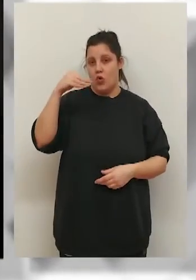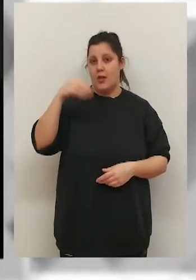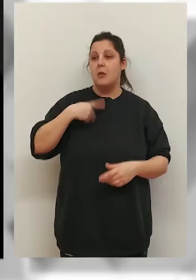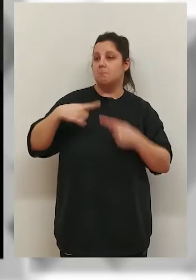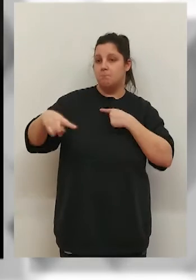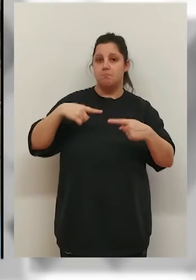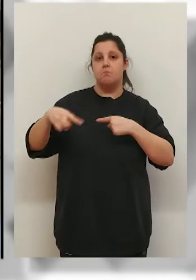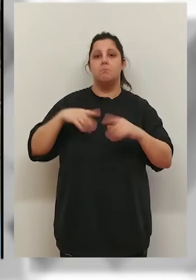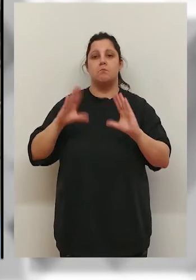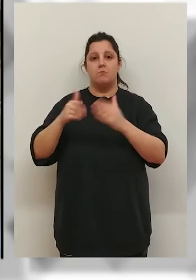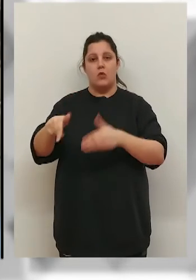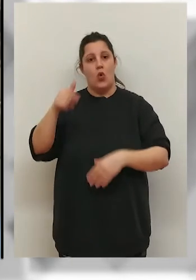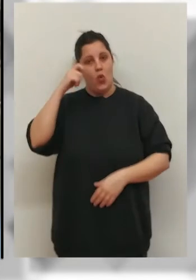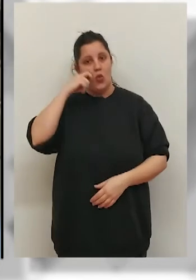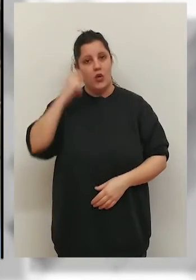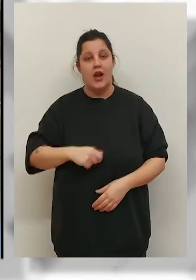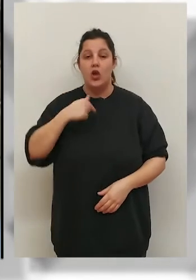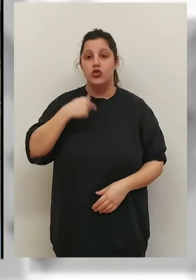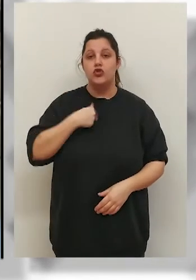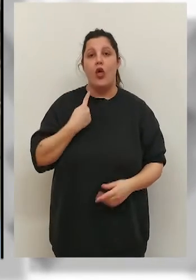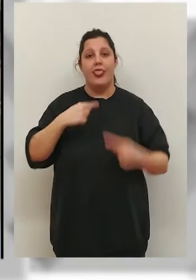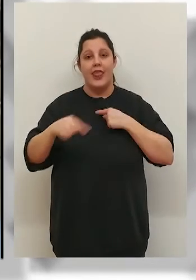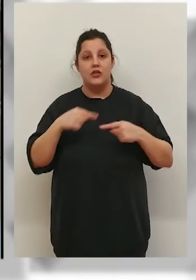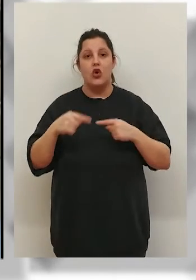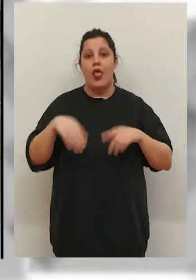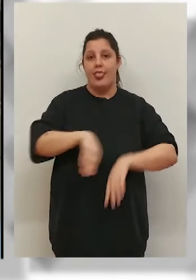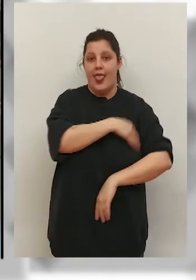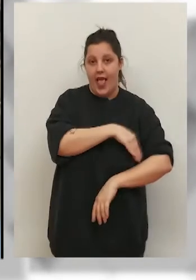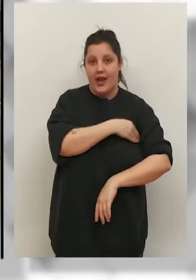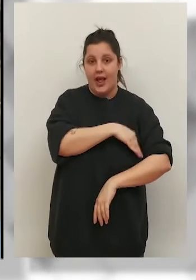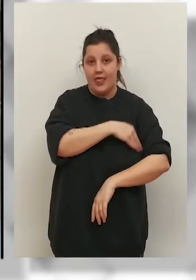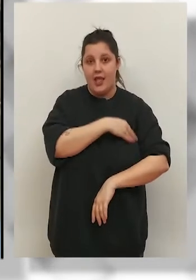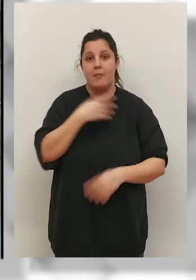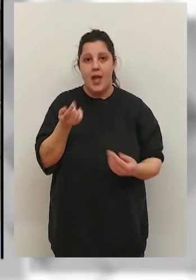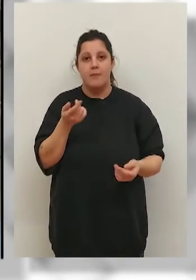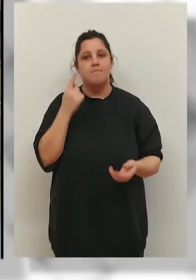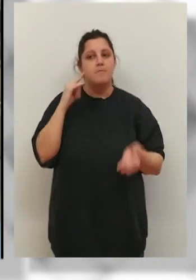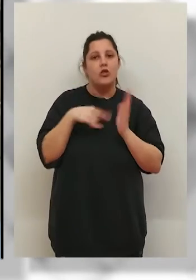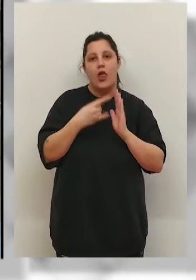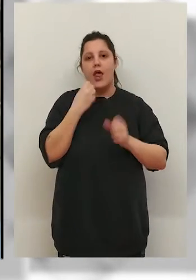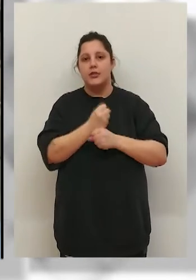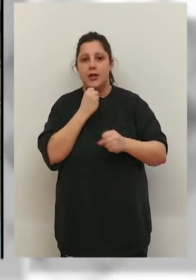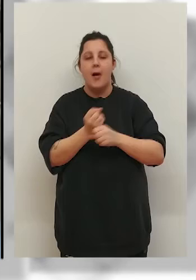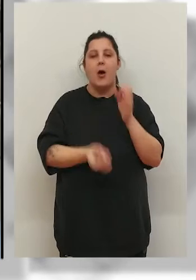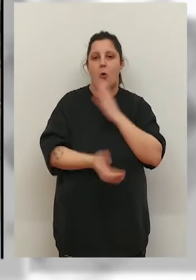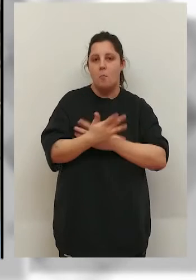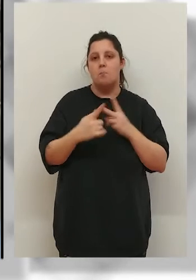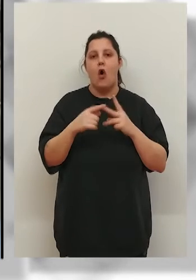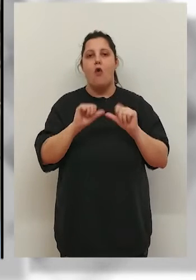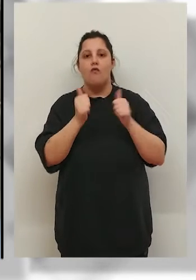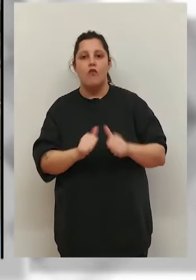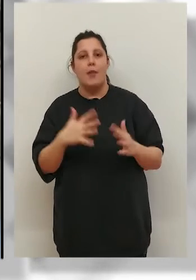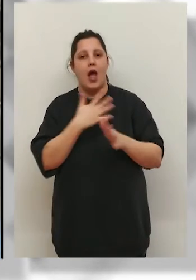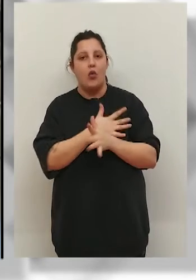Futbolistas del Cribas ucraniano. Mi función allí era director de la academia, yo tenía que generar una metodología de